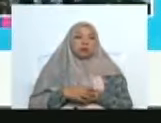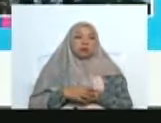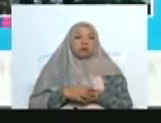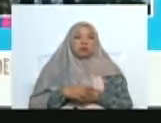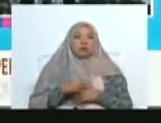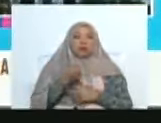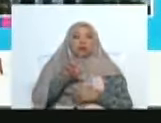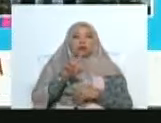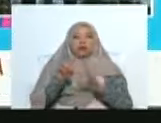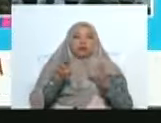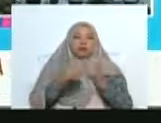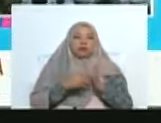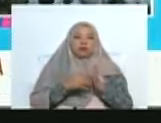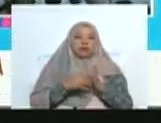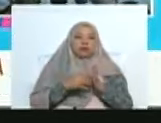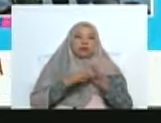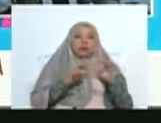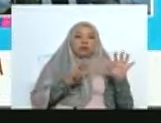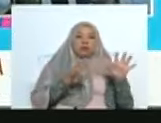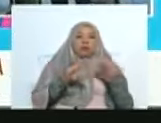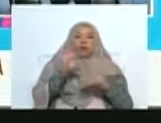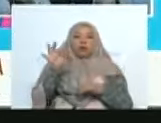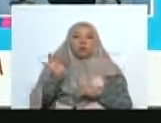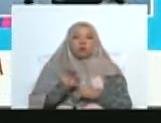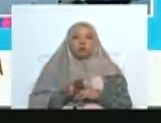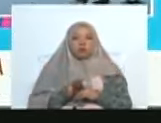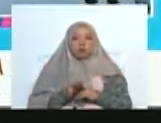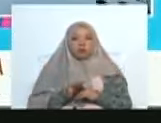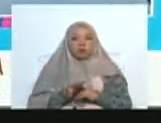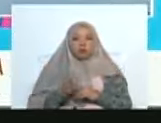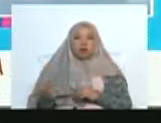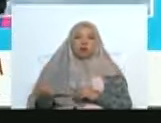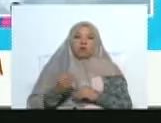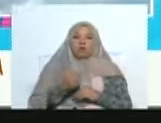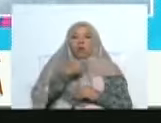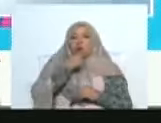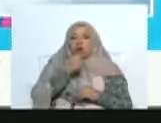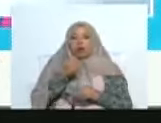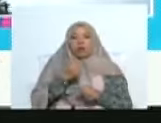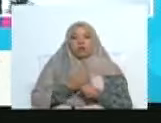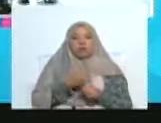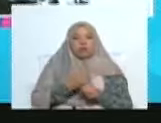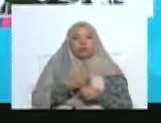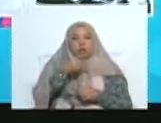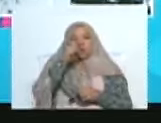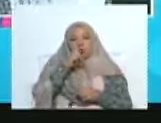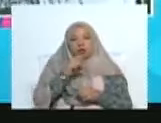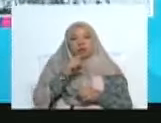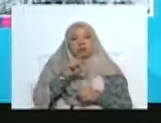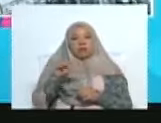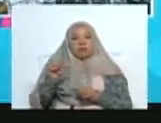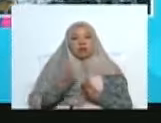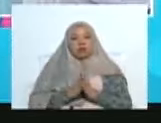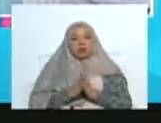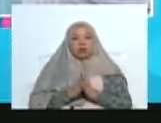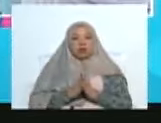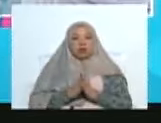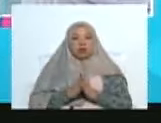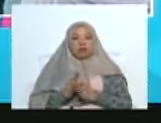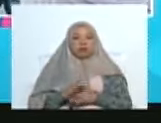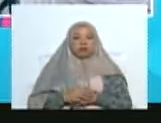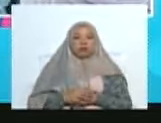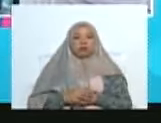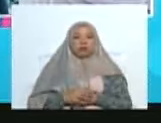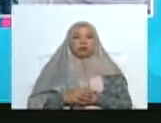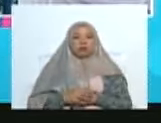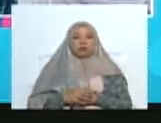37.78% más transacciones en esta semana santa que la semana santa pasada.